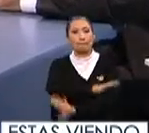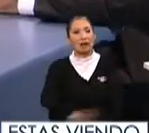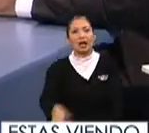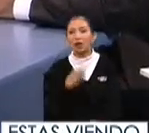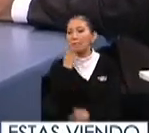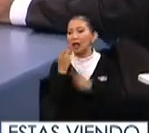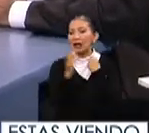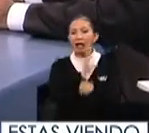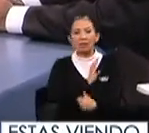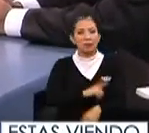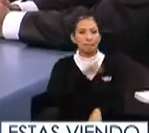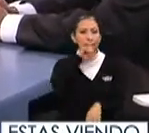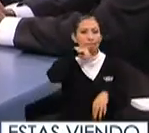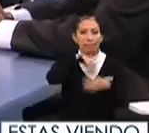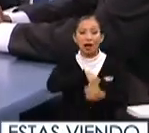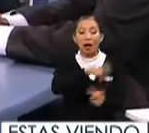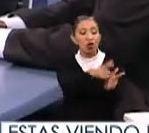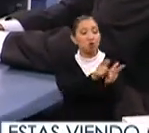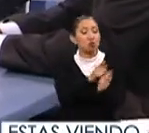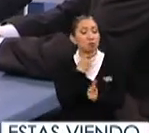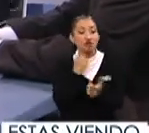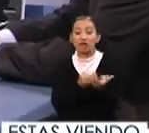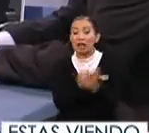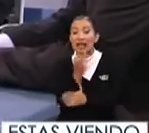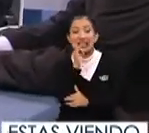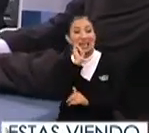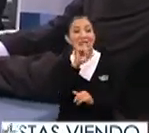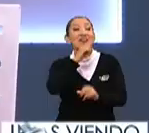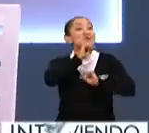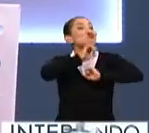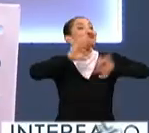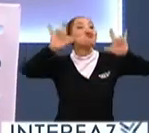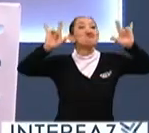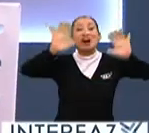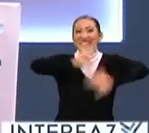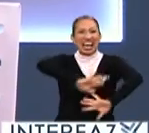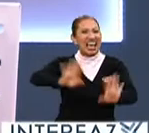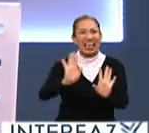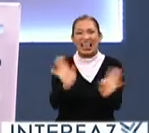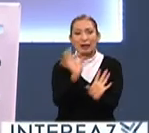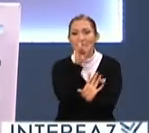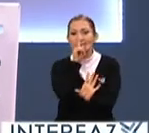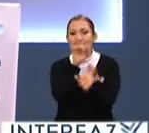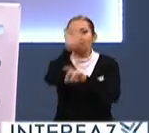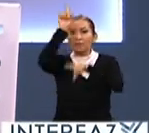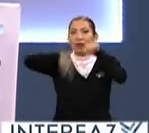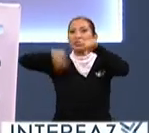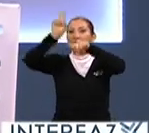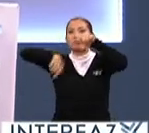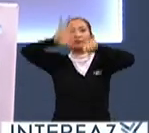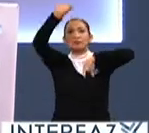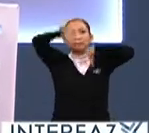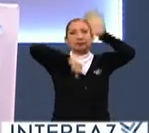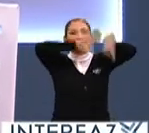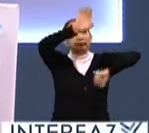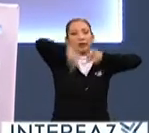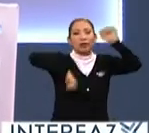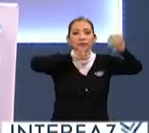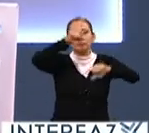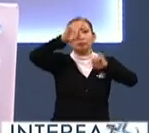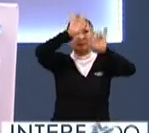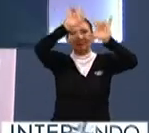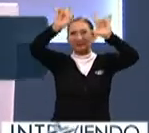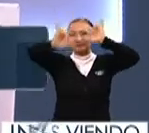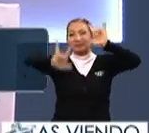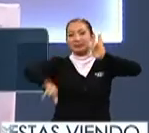ni los candidatos. Exactamente, los partidos políticos ya no pueden salir ni siquiera con propaganda genérica. ¿Ya empiezan a retirar pendones? Empiezan a retirar pendones en